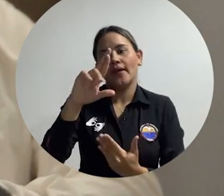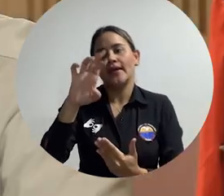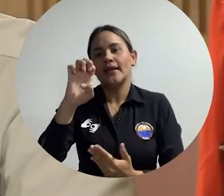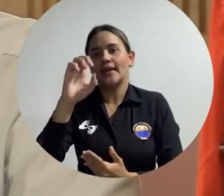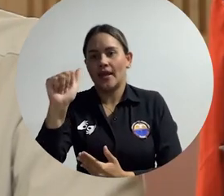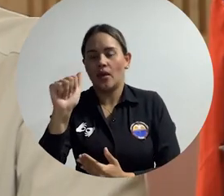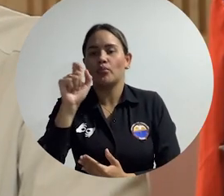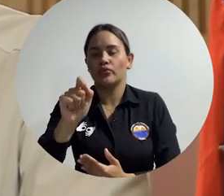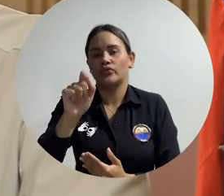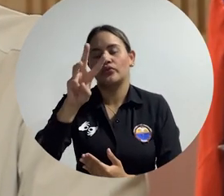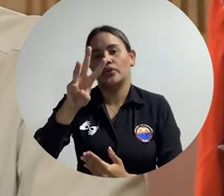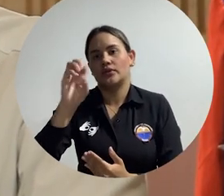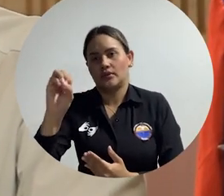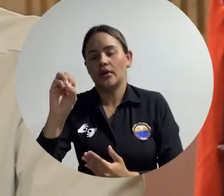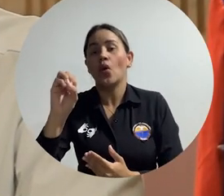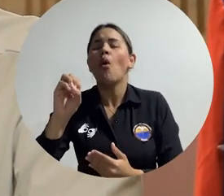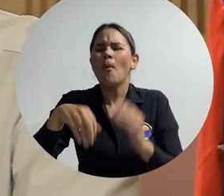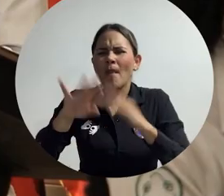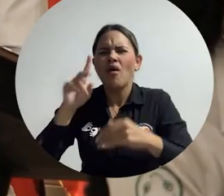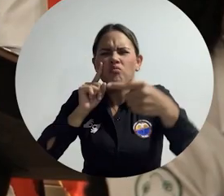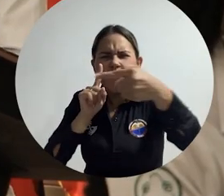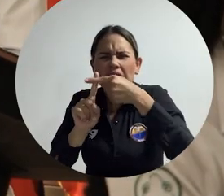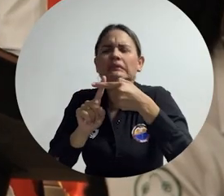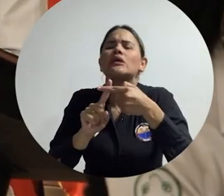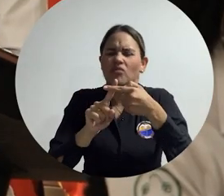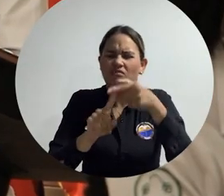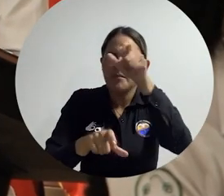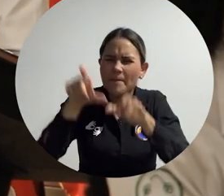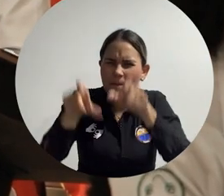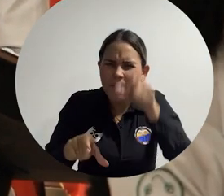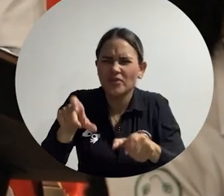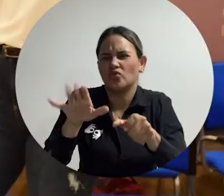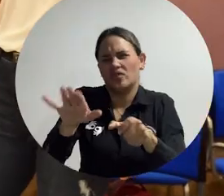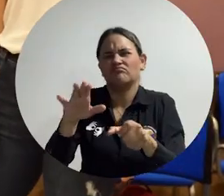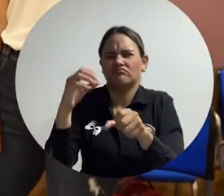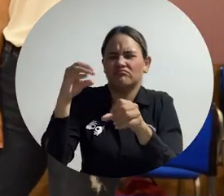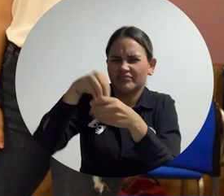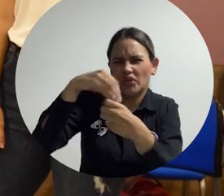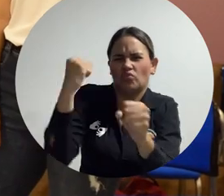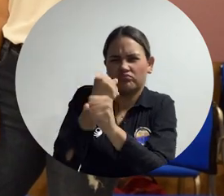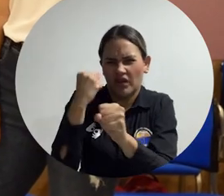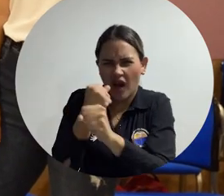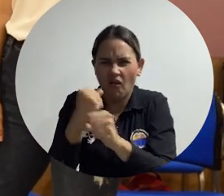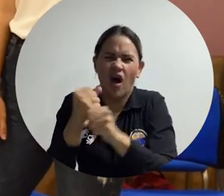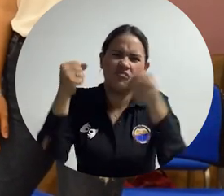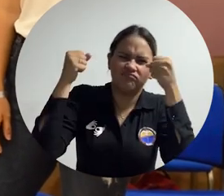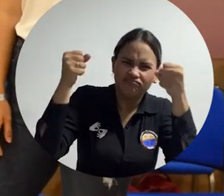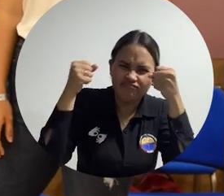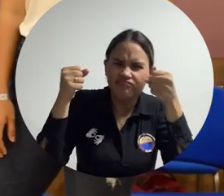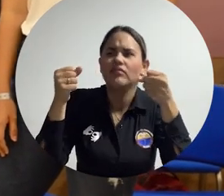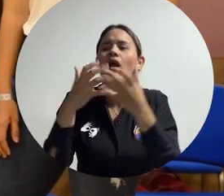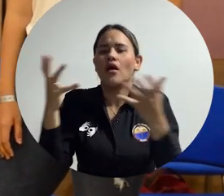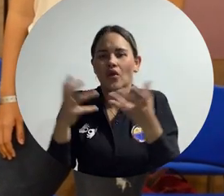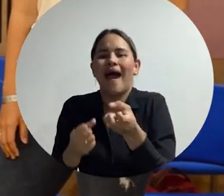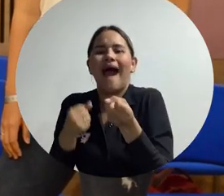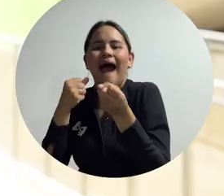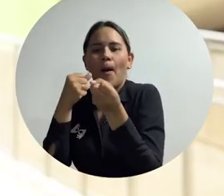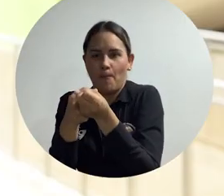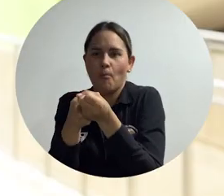es brindar acompañamiento académico a empleados y sindicalistas de Termo Cartagena, quienes buscan acuerdos para evitar afectaciones socioeconómicas.